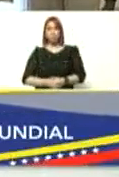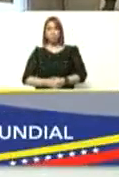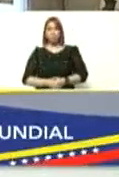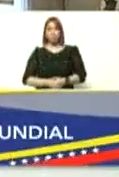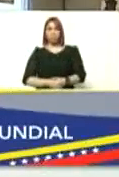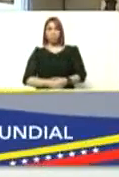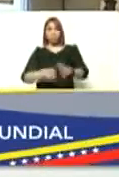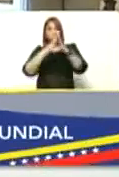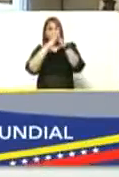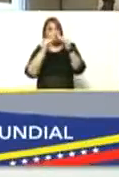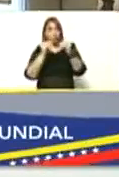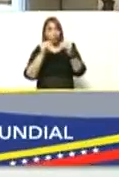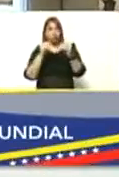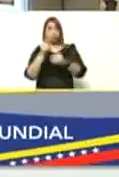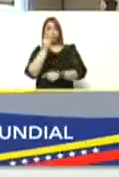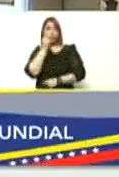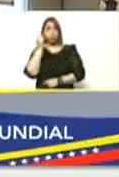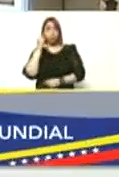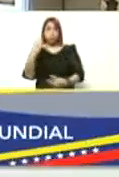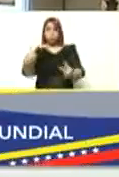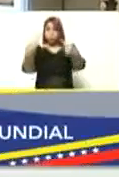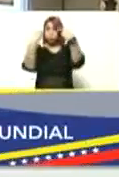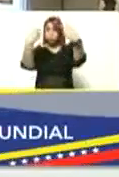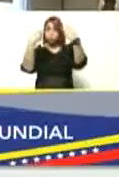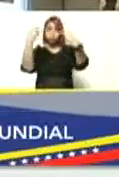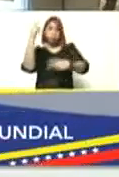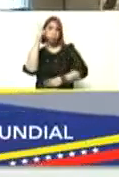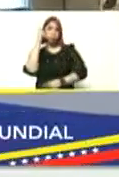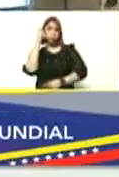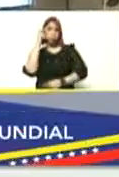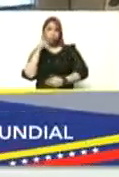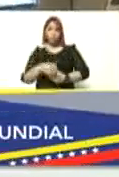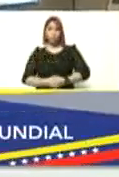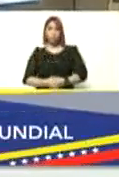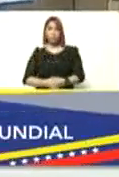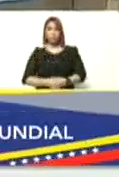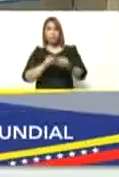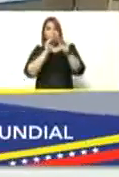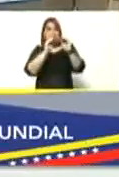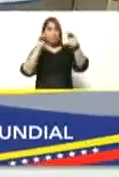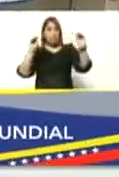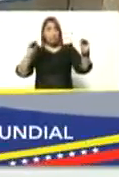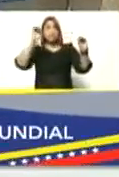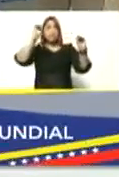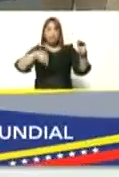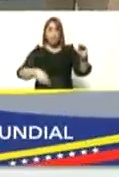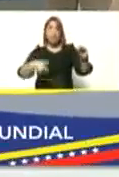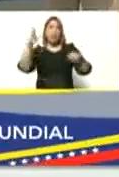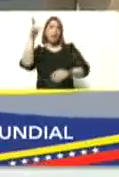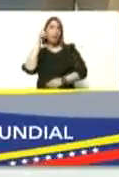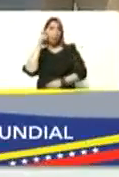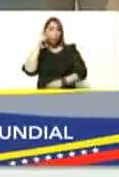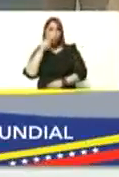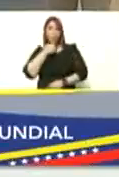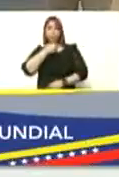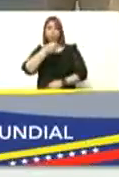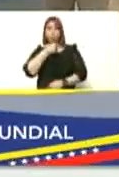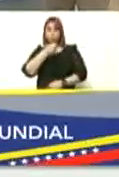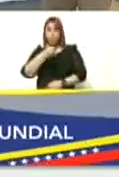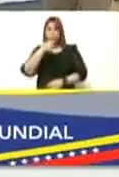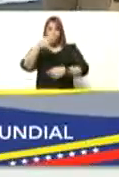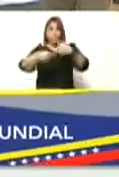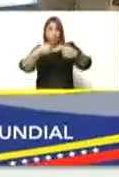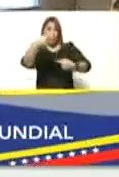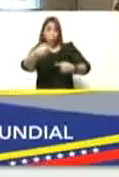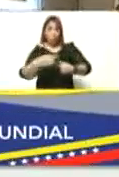a todos y todas que me escuchan que me ven le hago un llamado a los que me van a escuchar en los noticieros más adelante